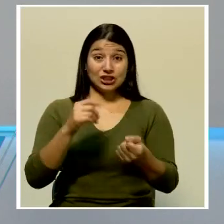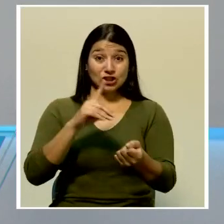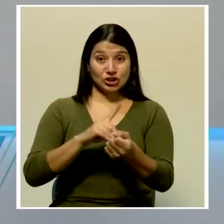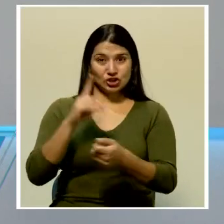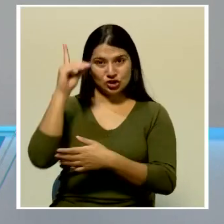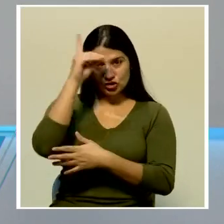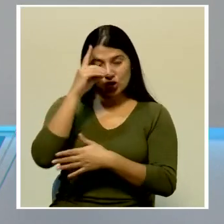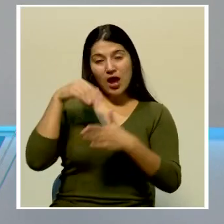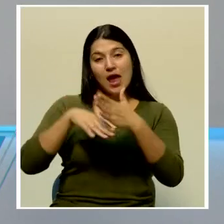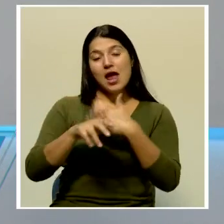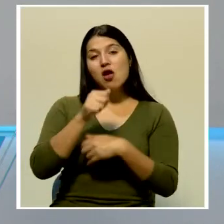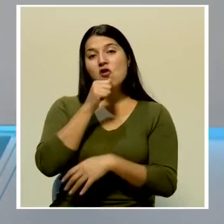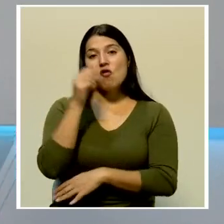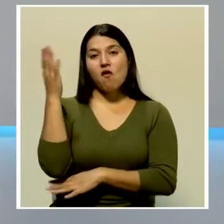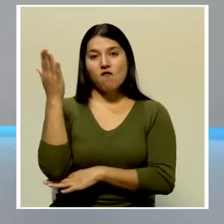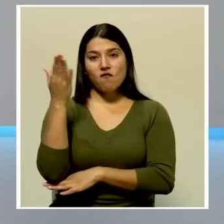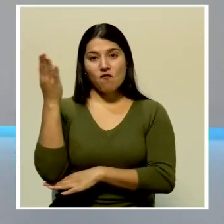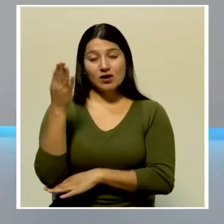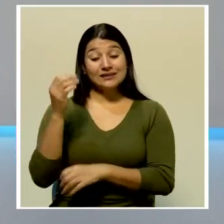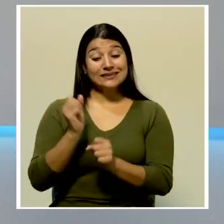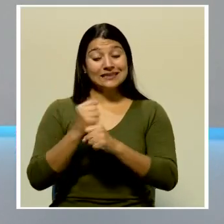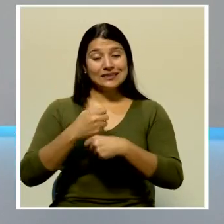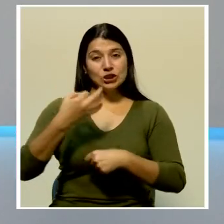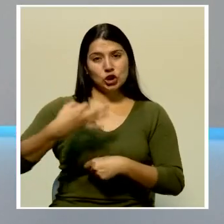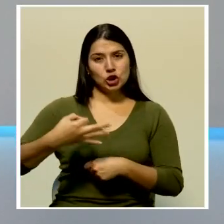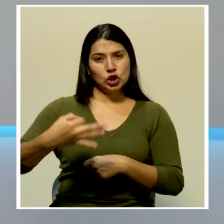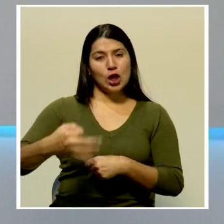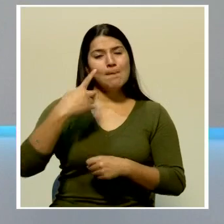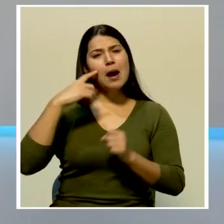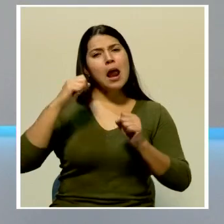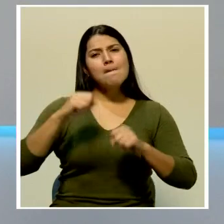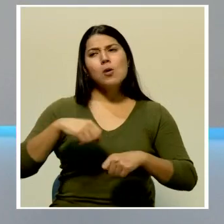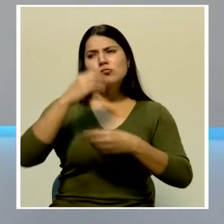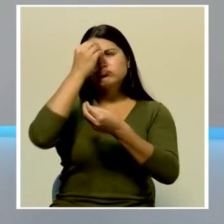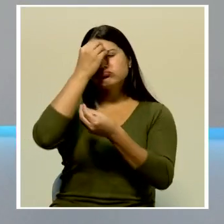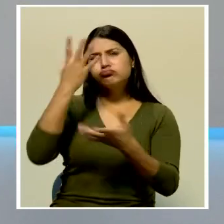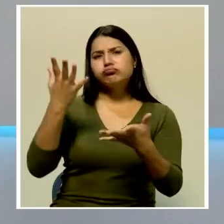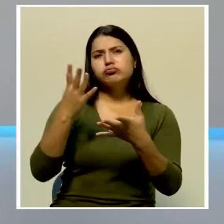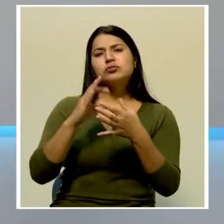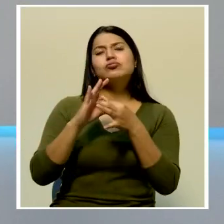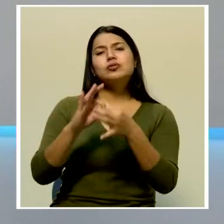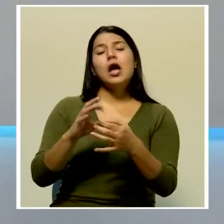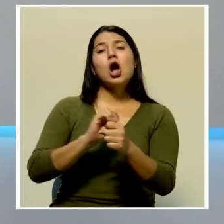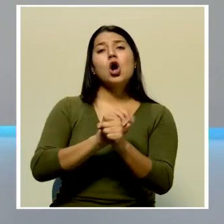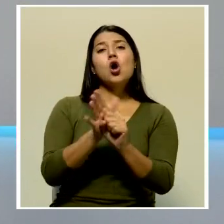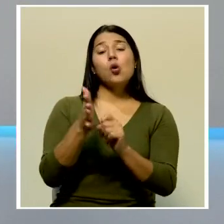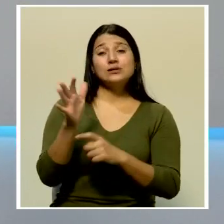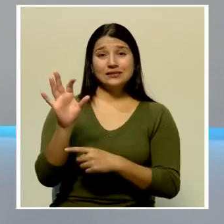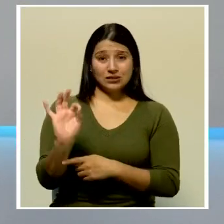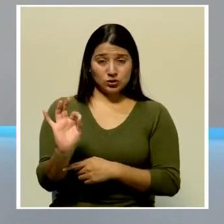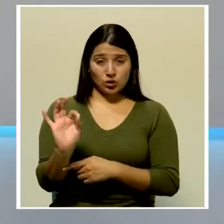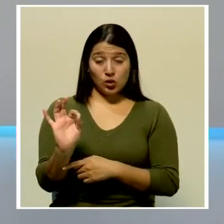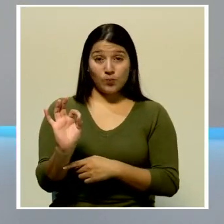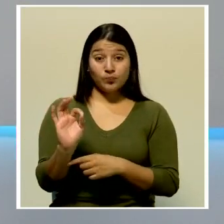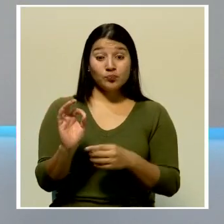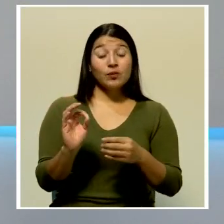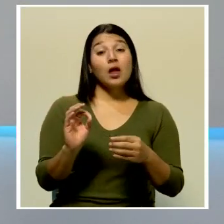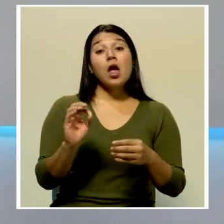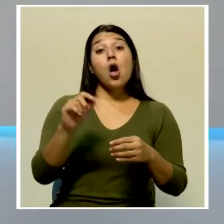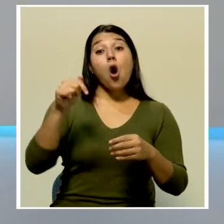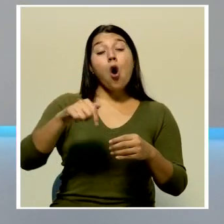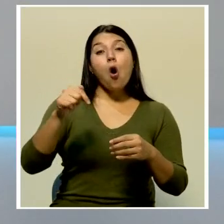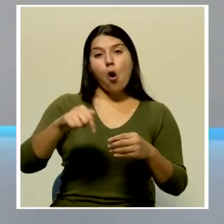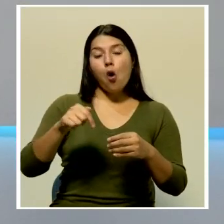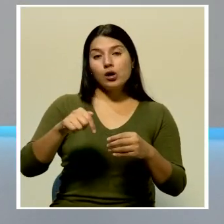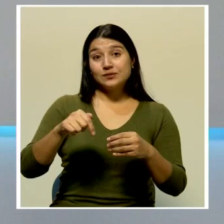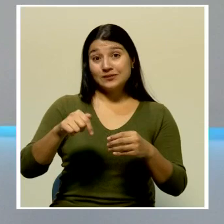acostumbrada conferencia de prensa que se realiza todos los días para actualizar los datos de COVID-19. Del total de nuevos casos presentados